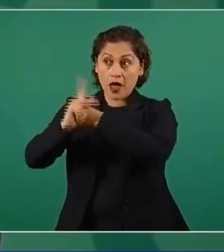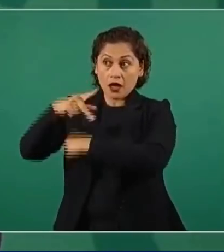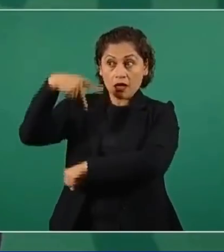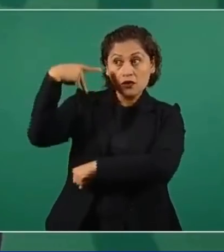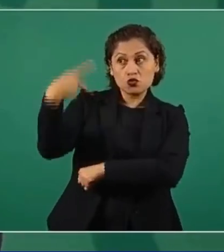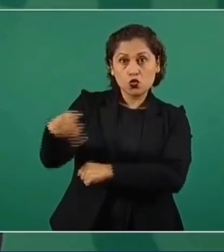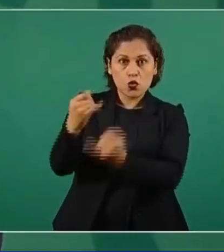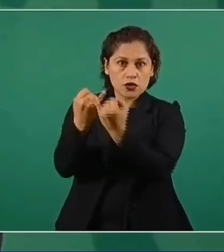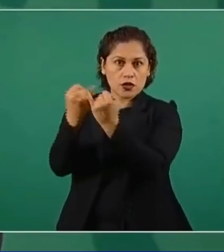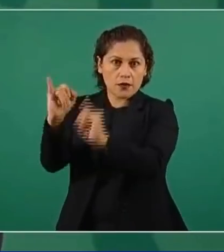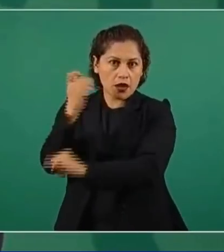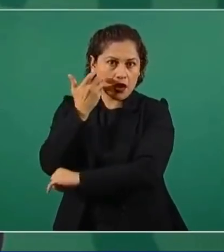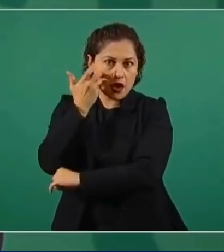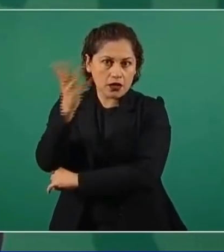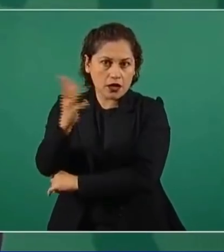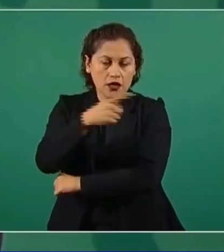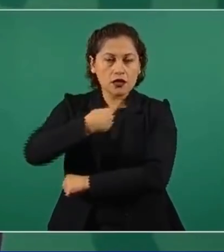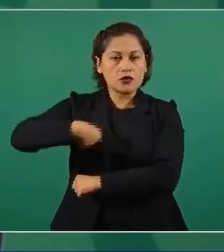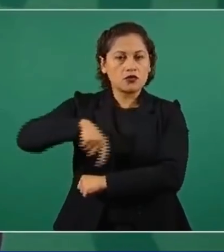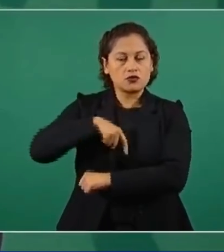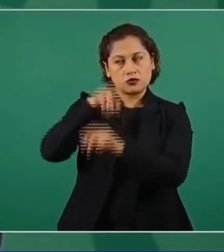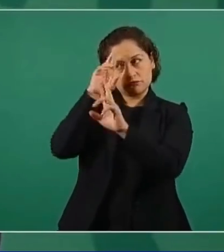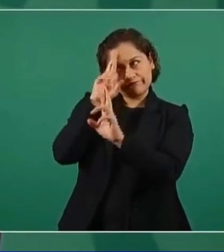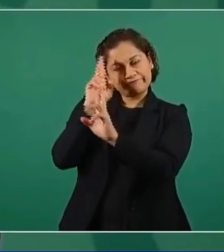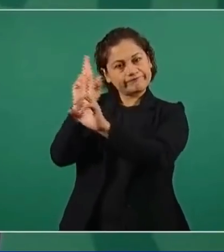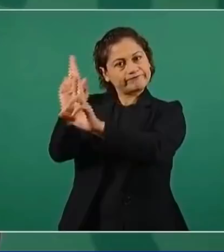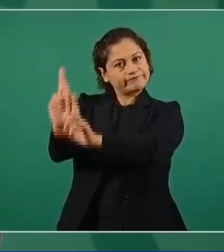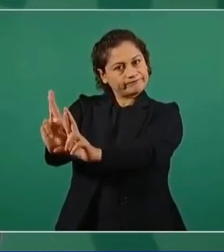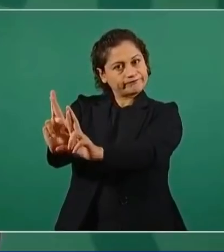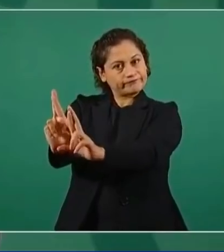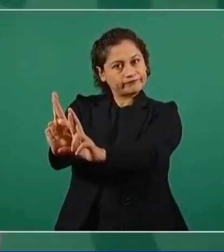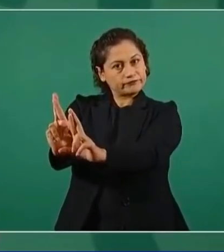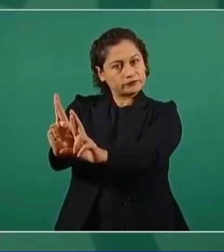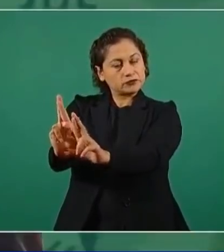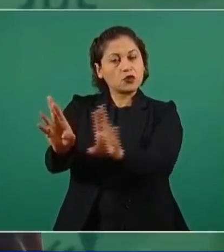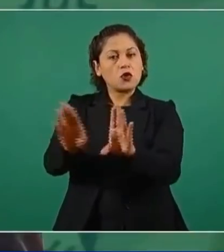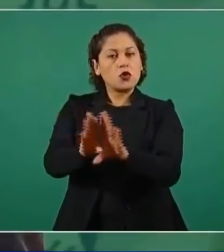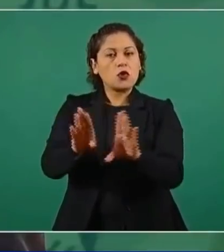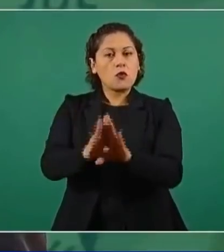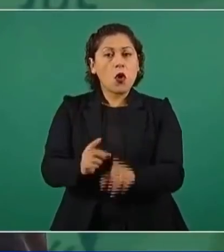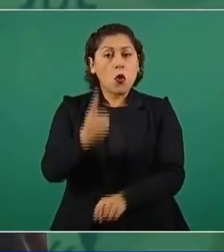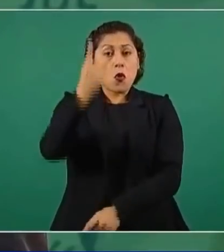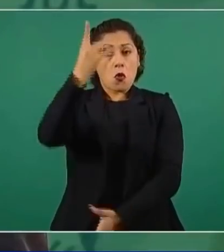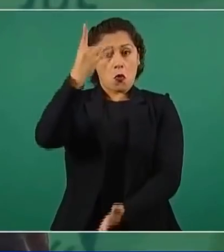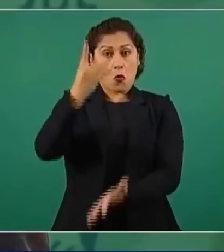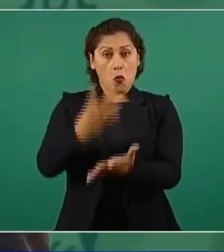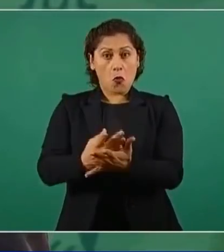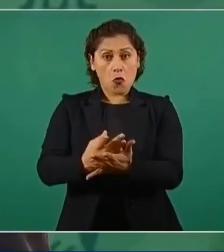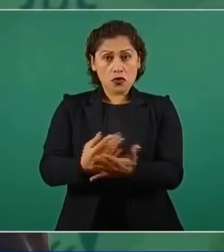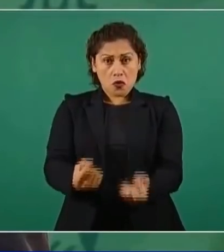ningún poder hegemónico. Hay una frase de